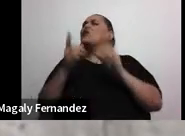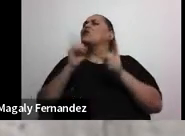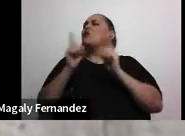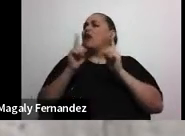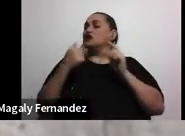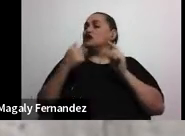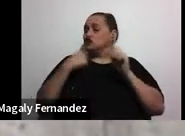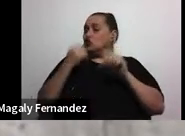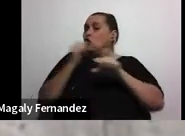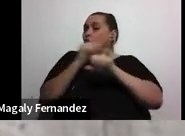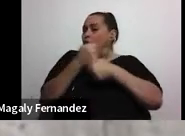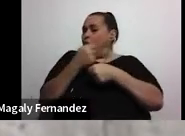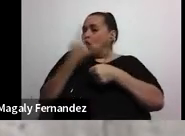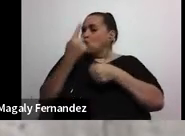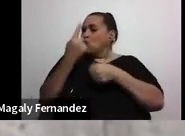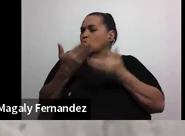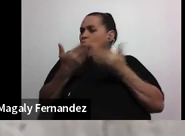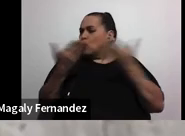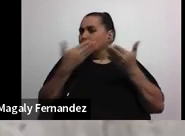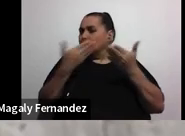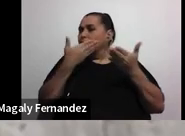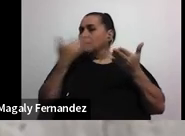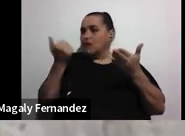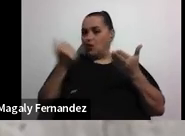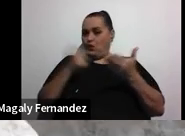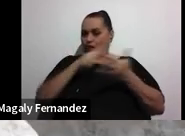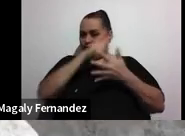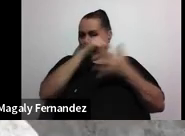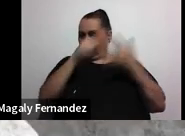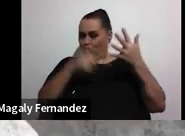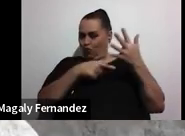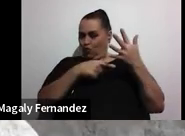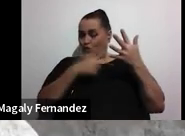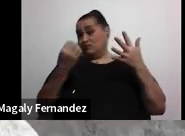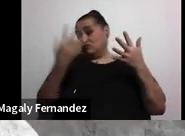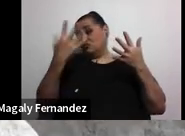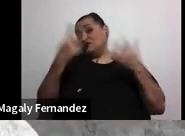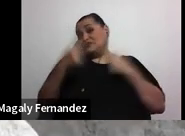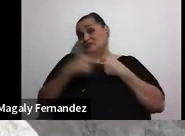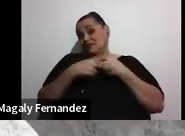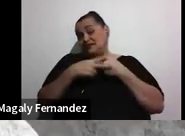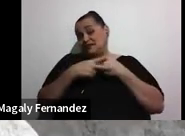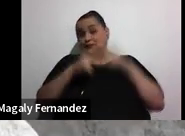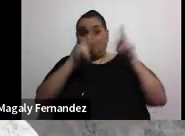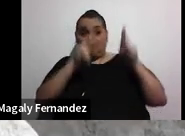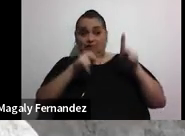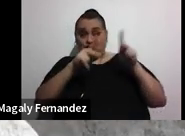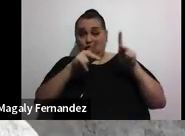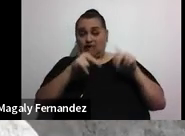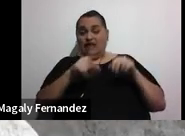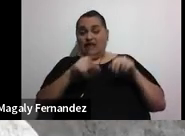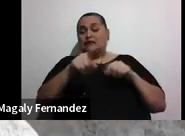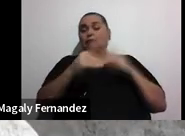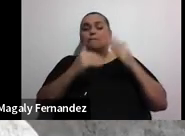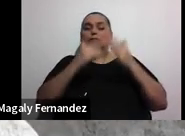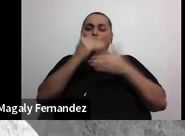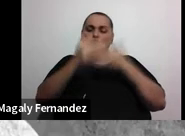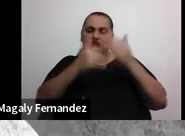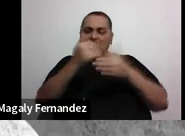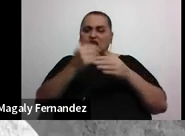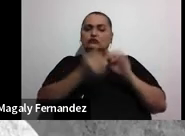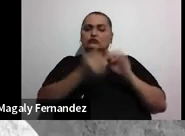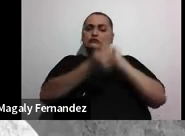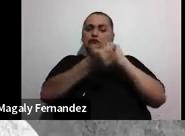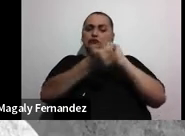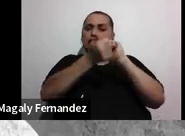que me mejore todo esto ¿cuál sería? Muchas veces las personas van a pasar por estos procesos y hay